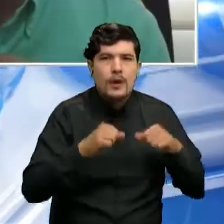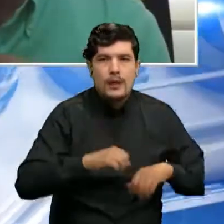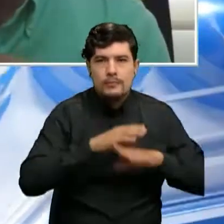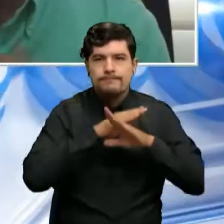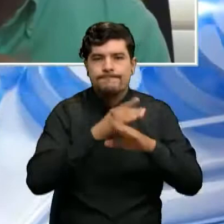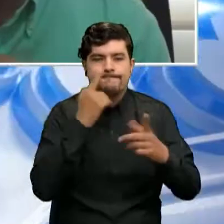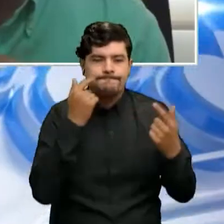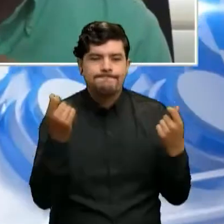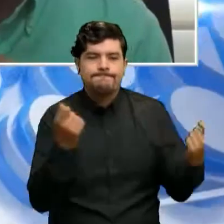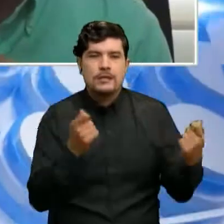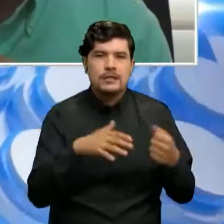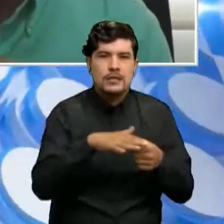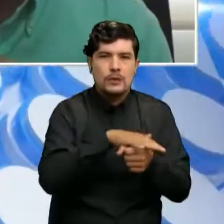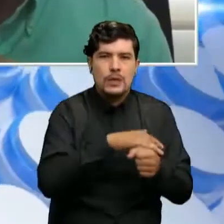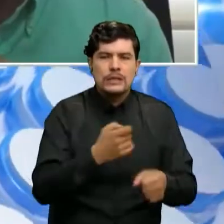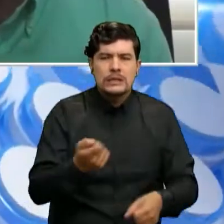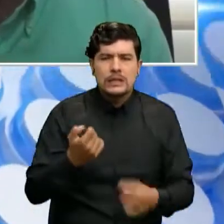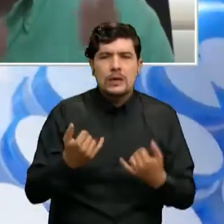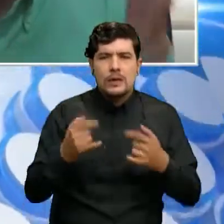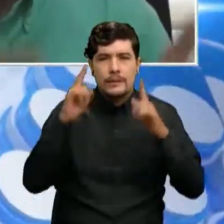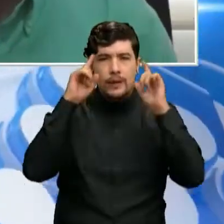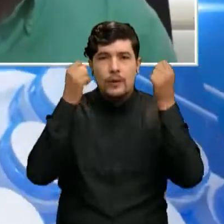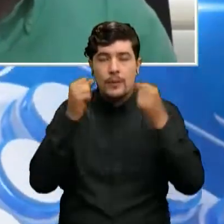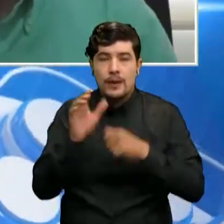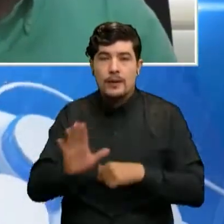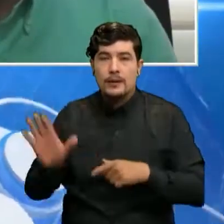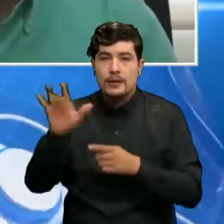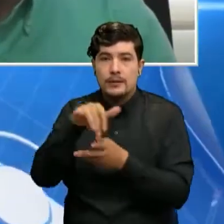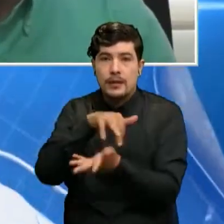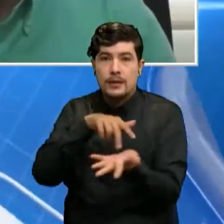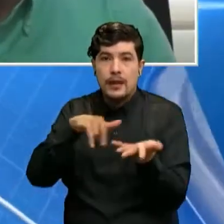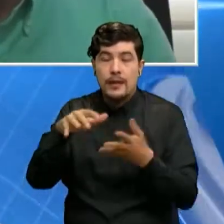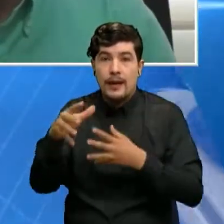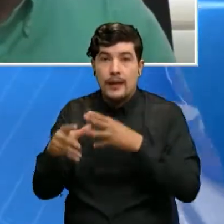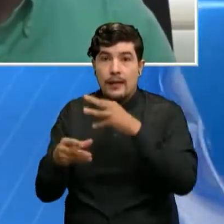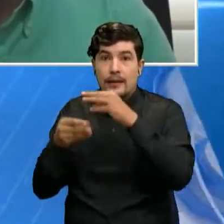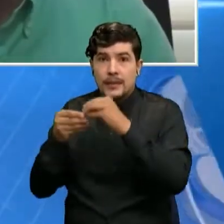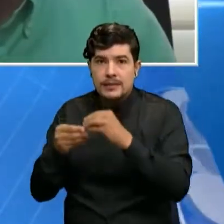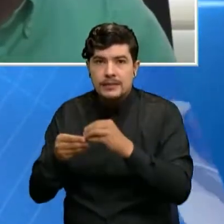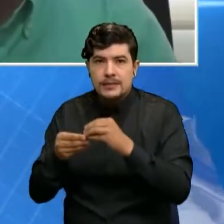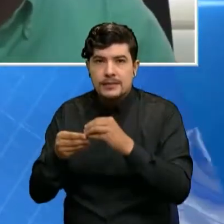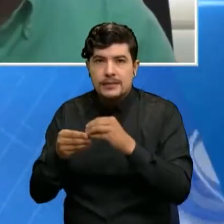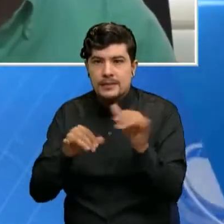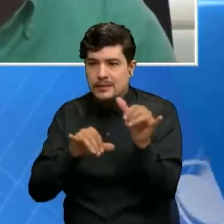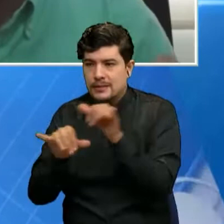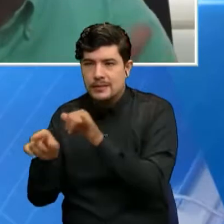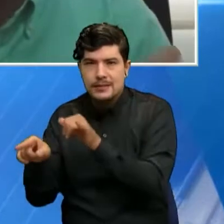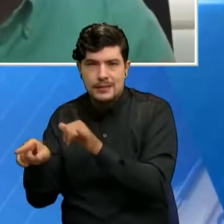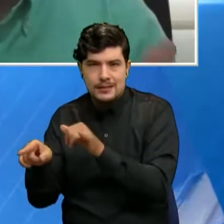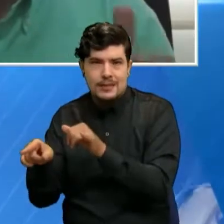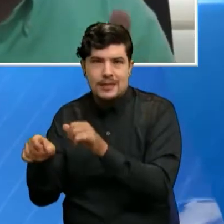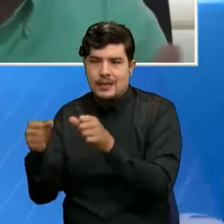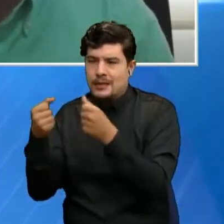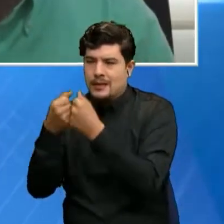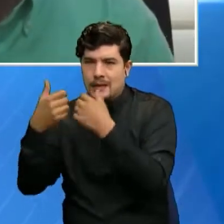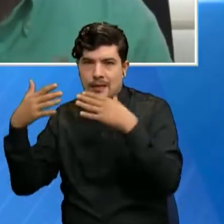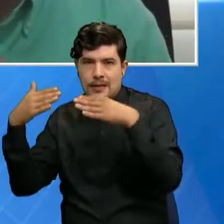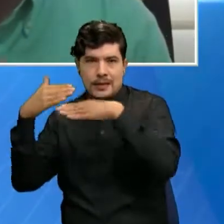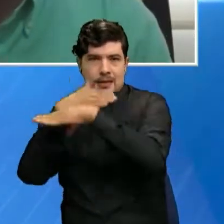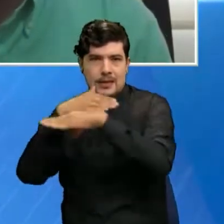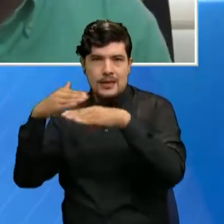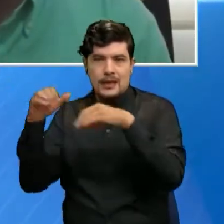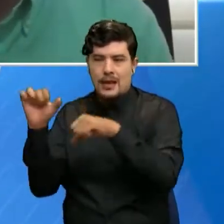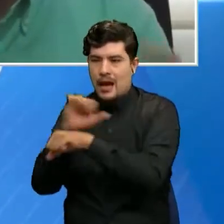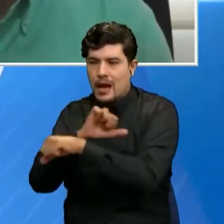situación que realmente nos preocupa en el departamento, sumado al tema paralelo al tema de la accidentalidad vial, el